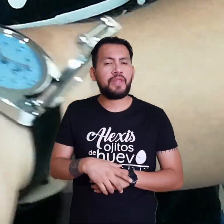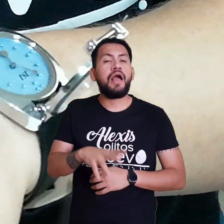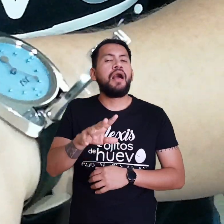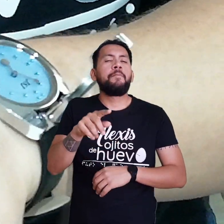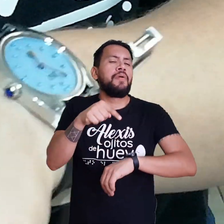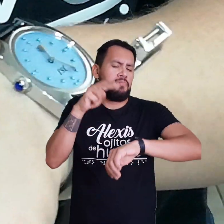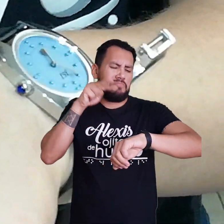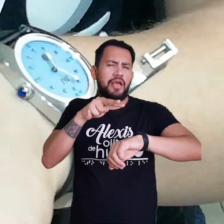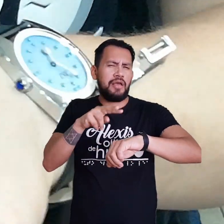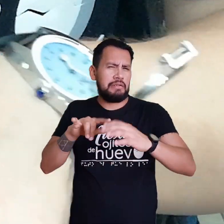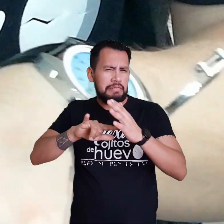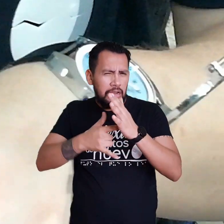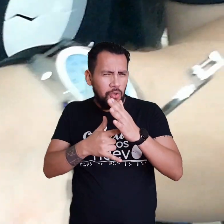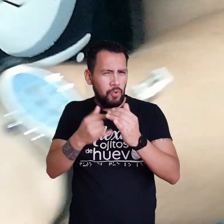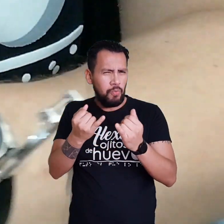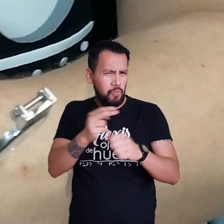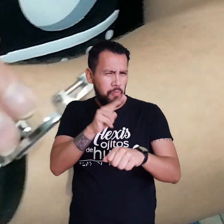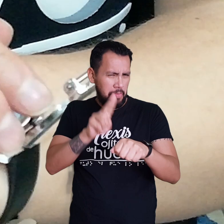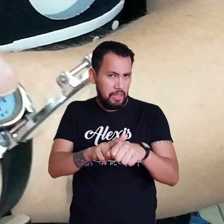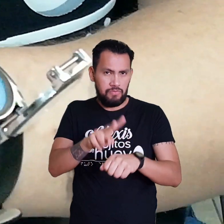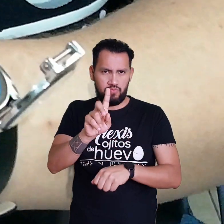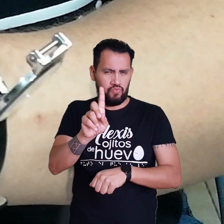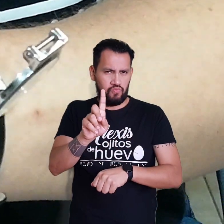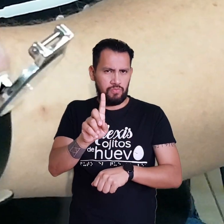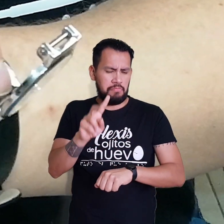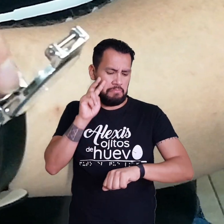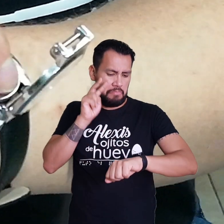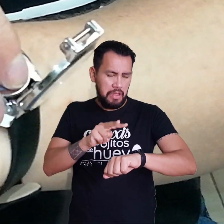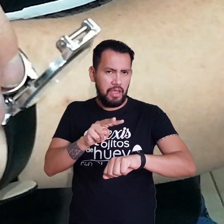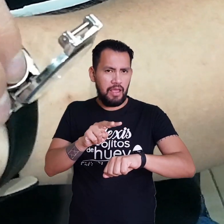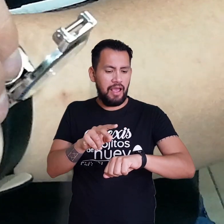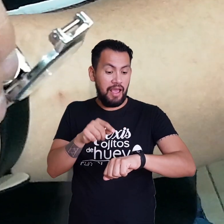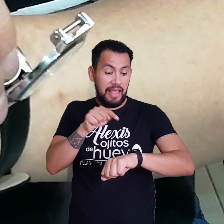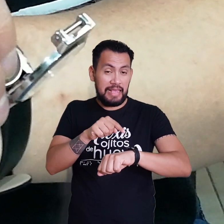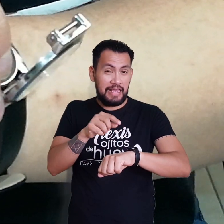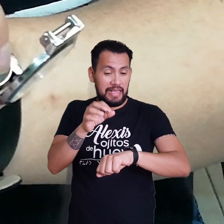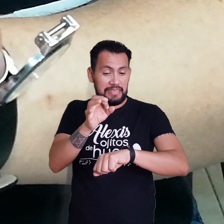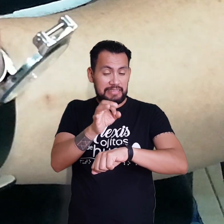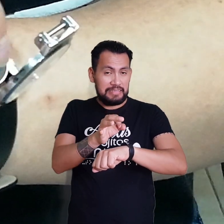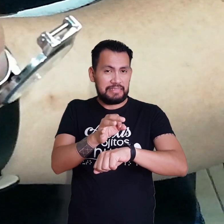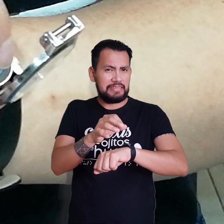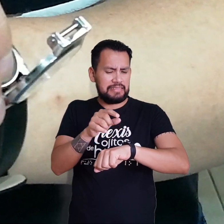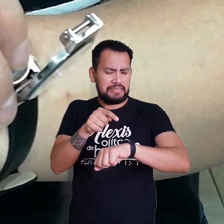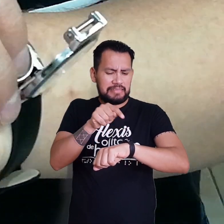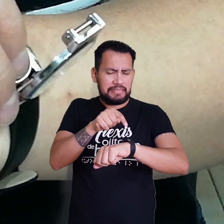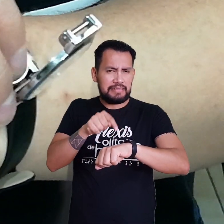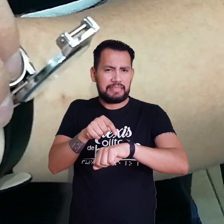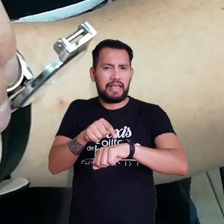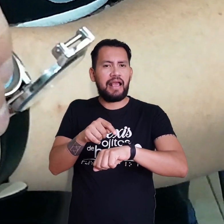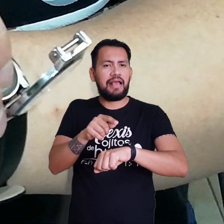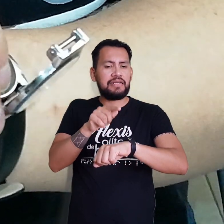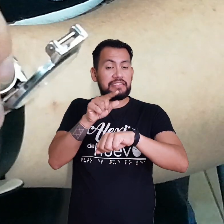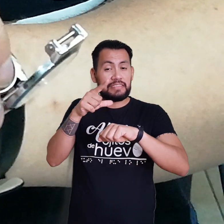braille como tal No son los seis puntitos Sino que Haz de cuenta que El tres El doce Que es como el El centro Tus